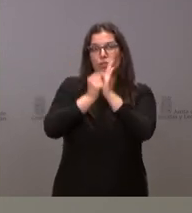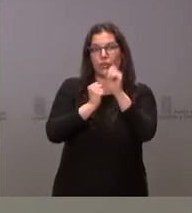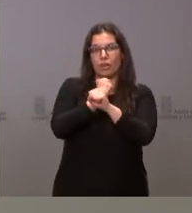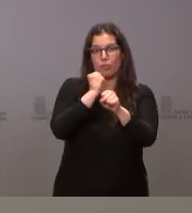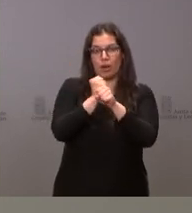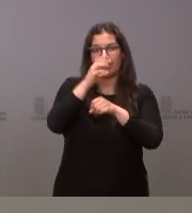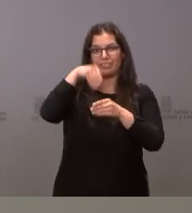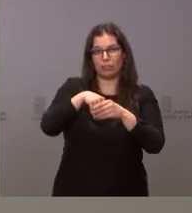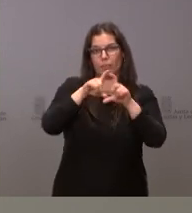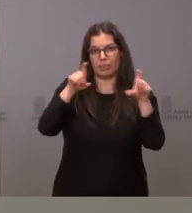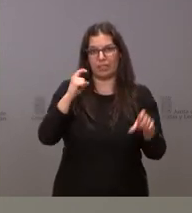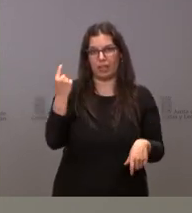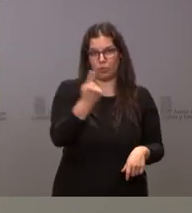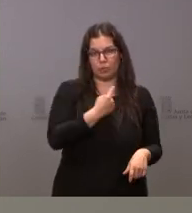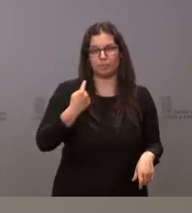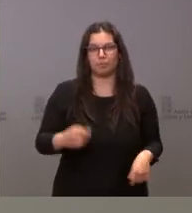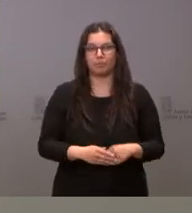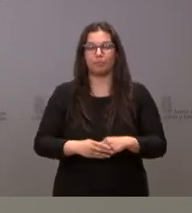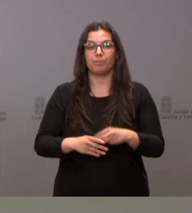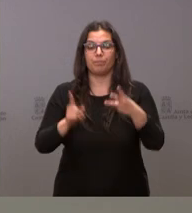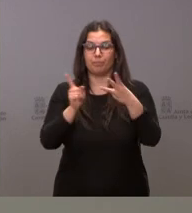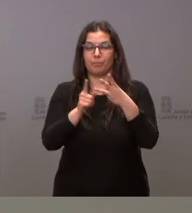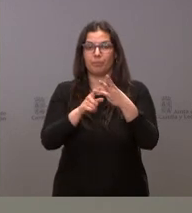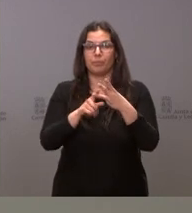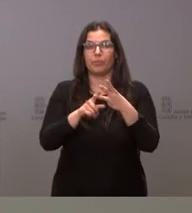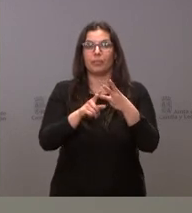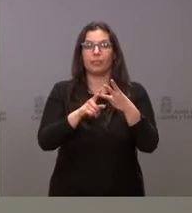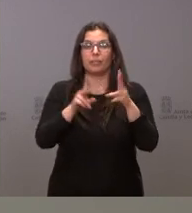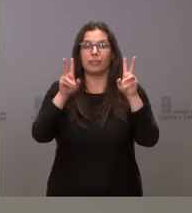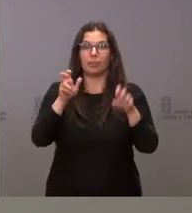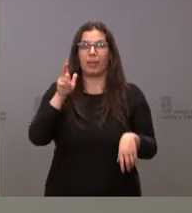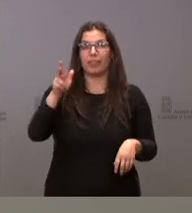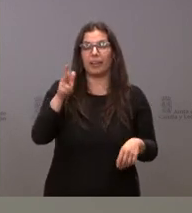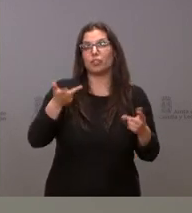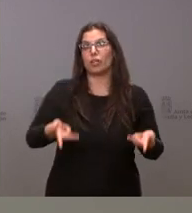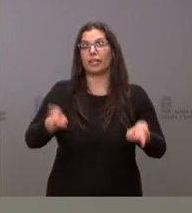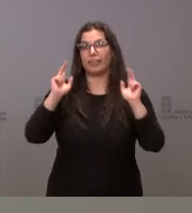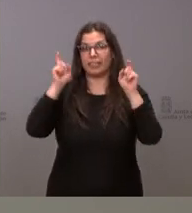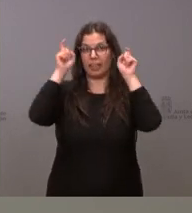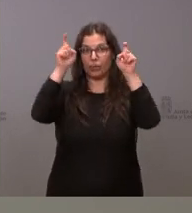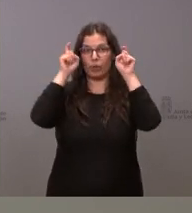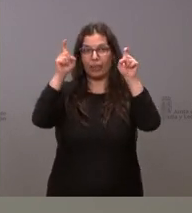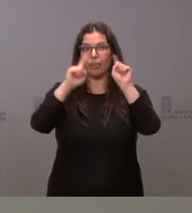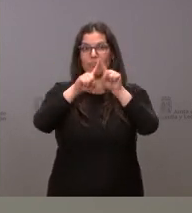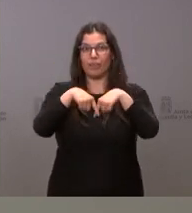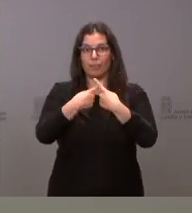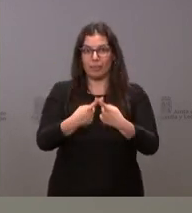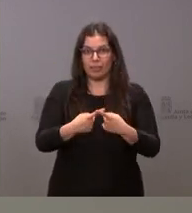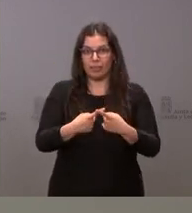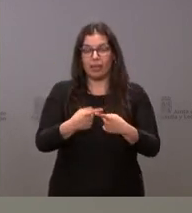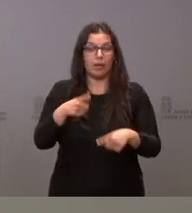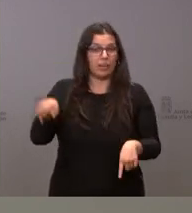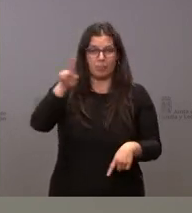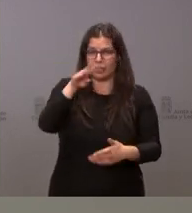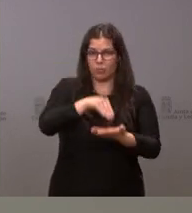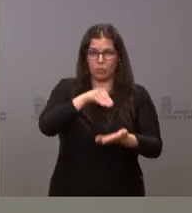trabajador y la empresa. Y respecto a la segunda cuestión del derecho a la libertad de educación de las familias, que lo hemos reiterado